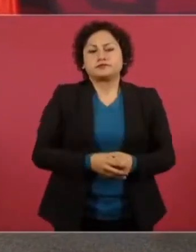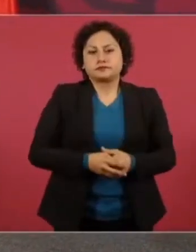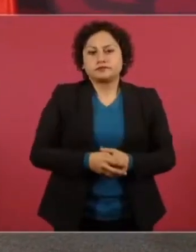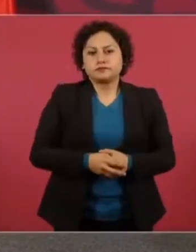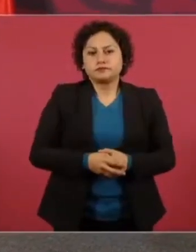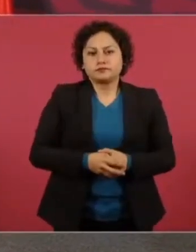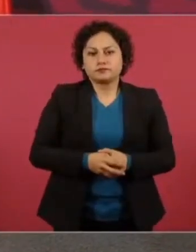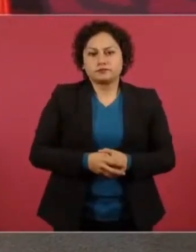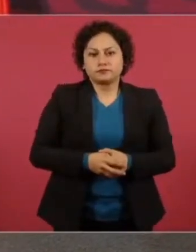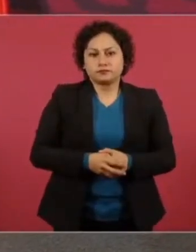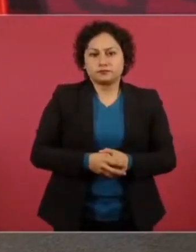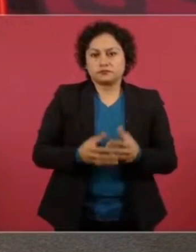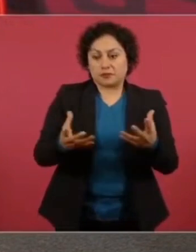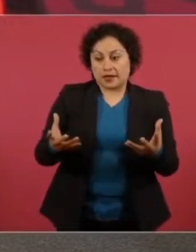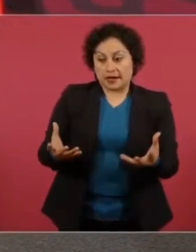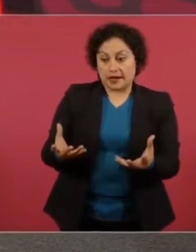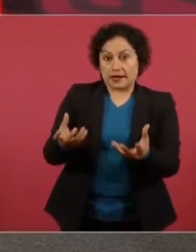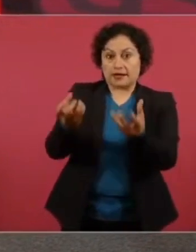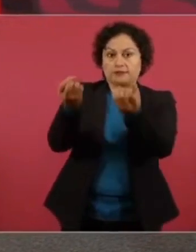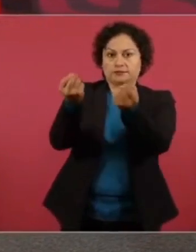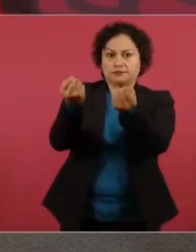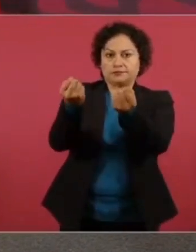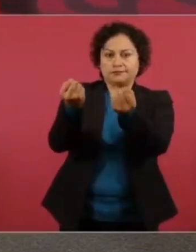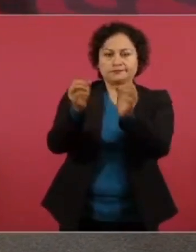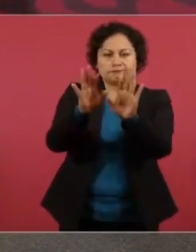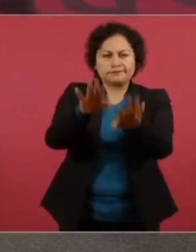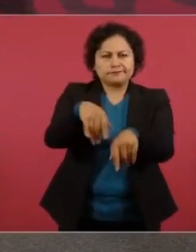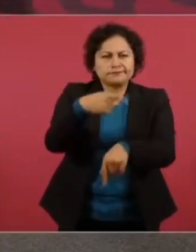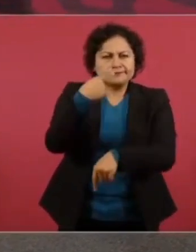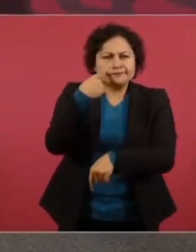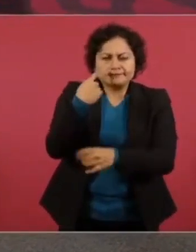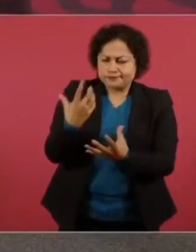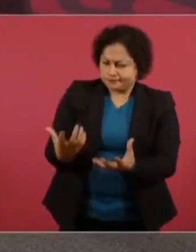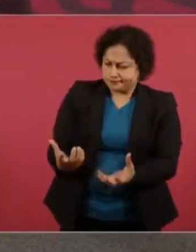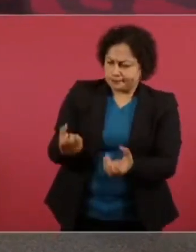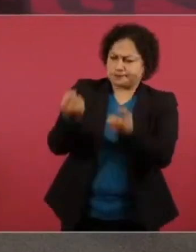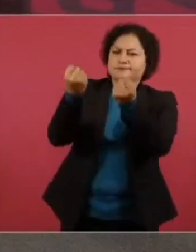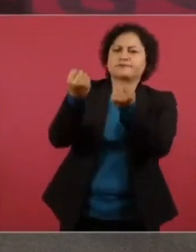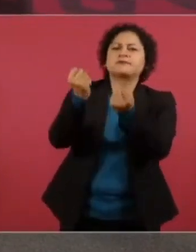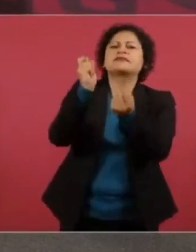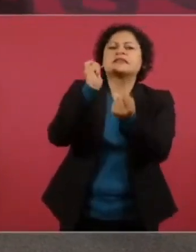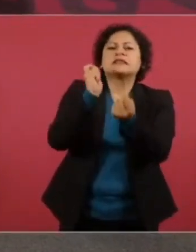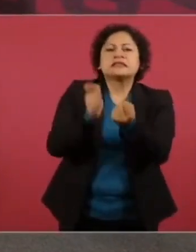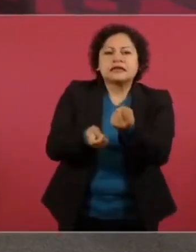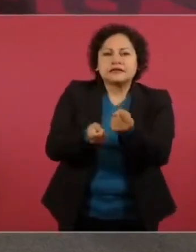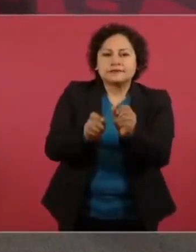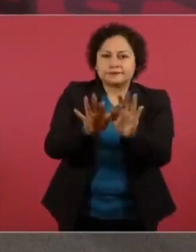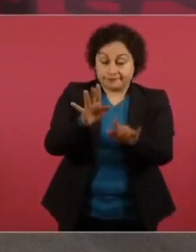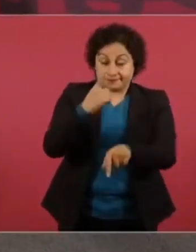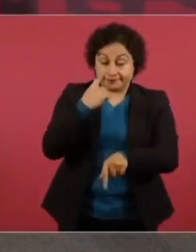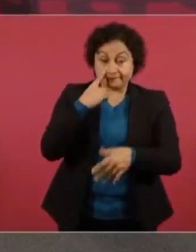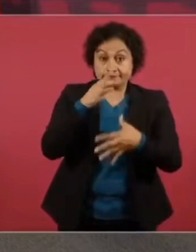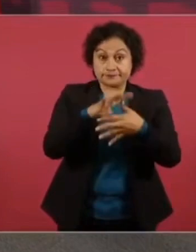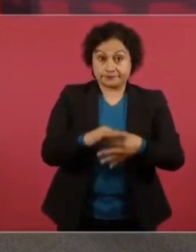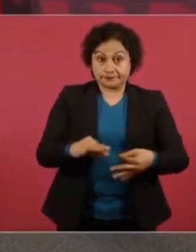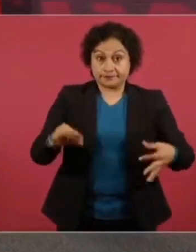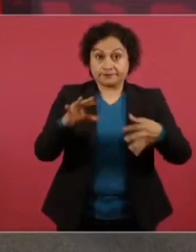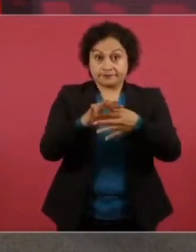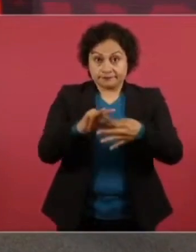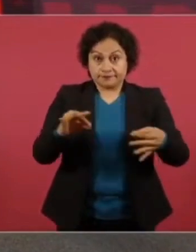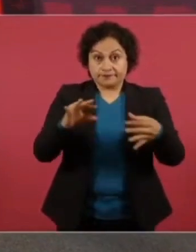Cuando hablo de rescate es que nosotros demos